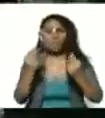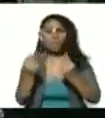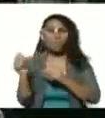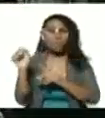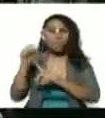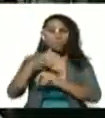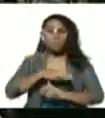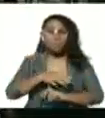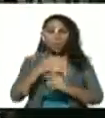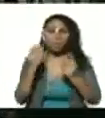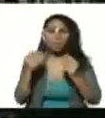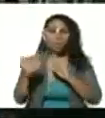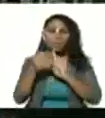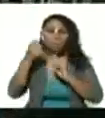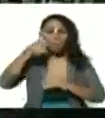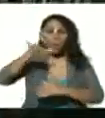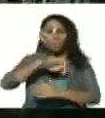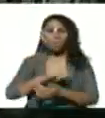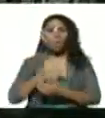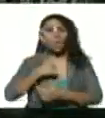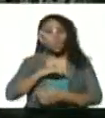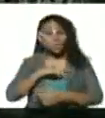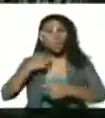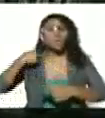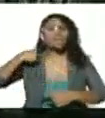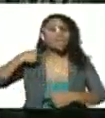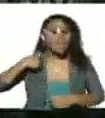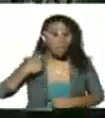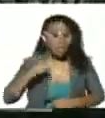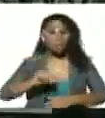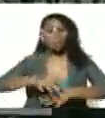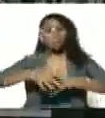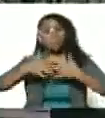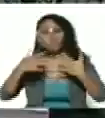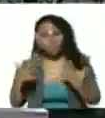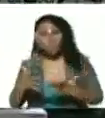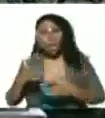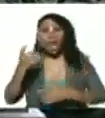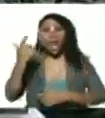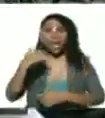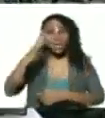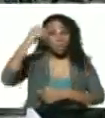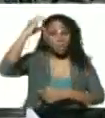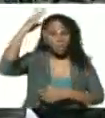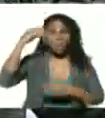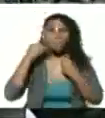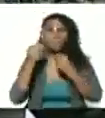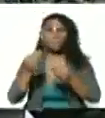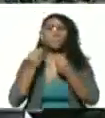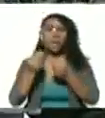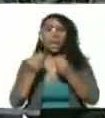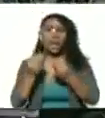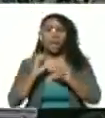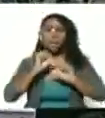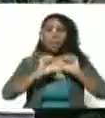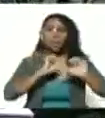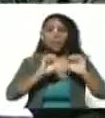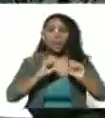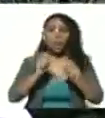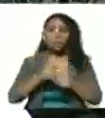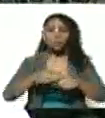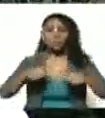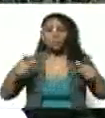pueblo pero nosotros tenemos que tener la capacidad para producir y